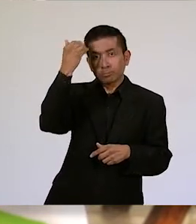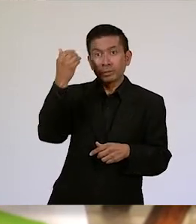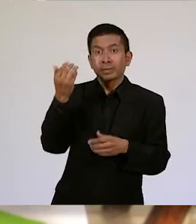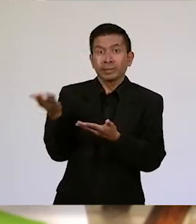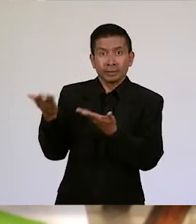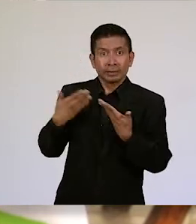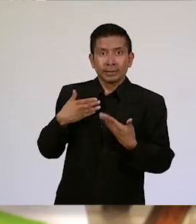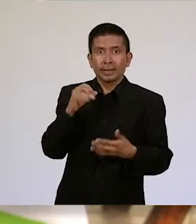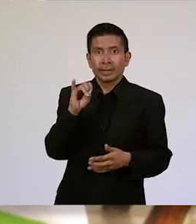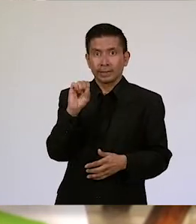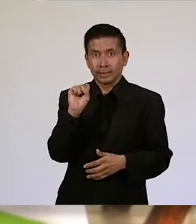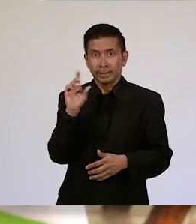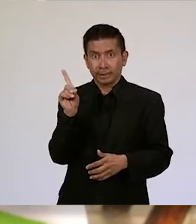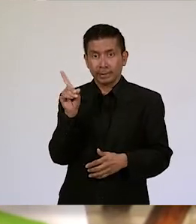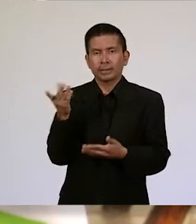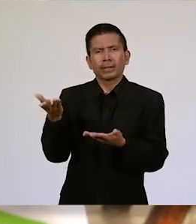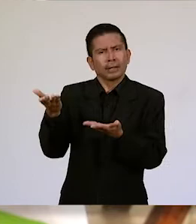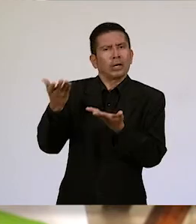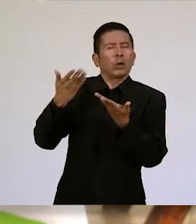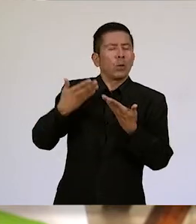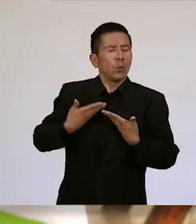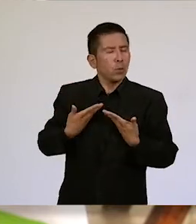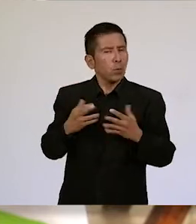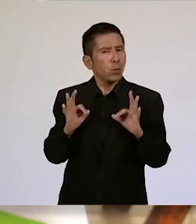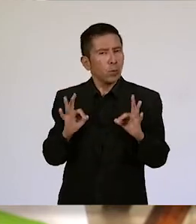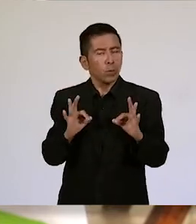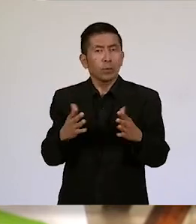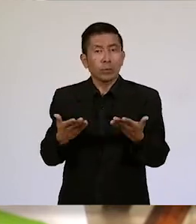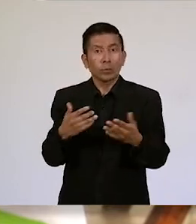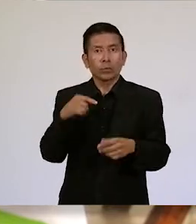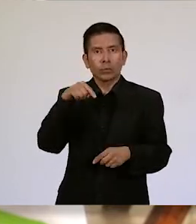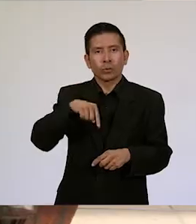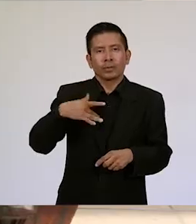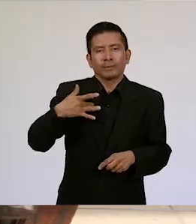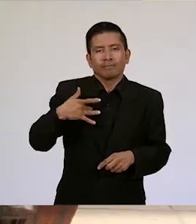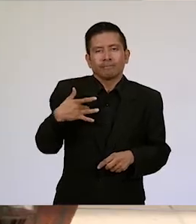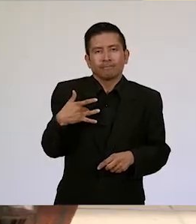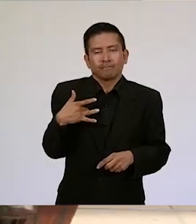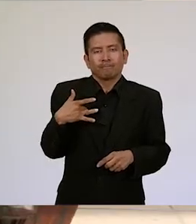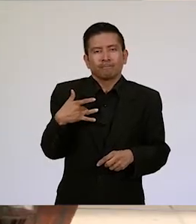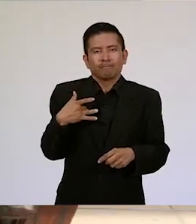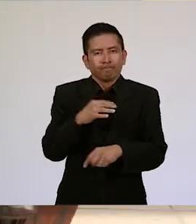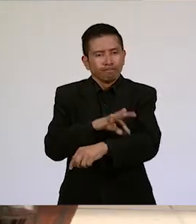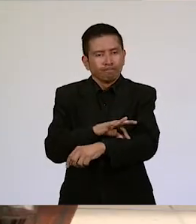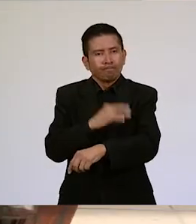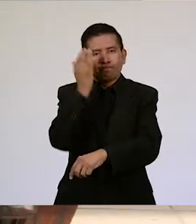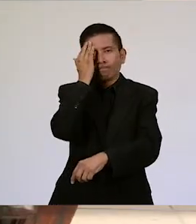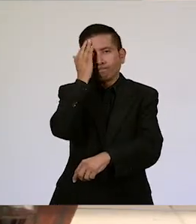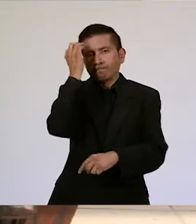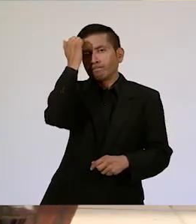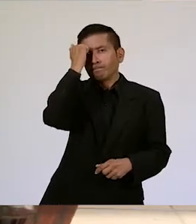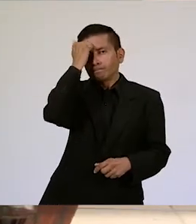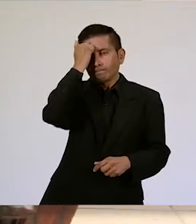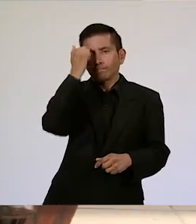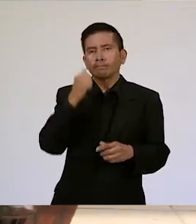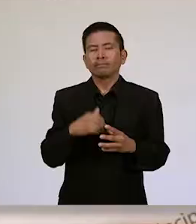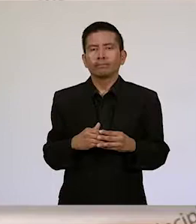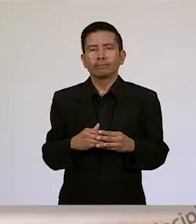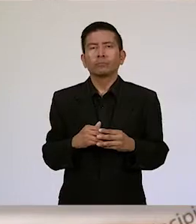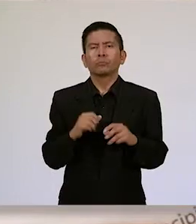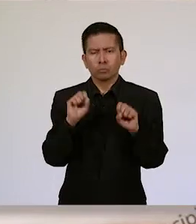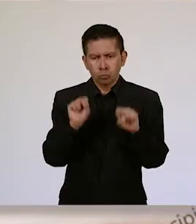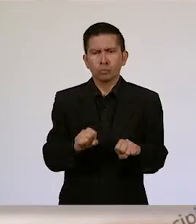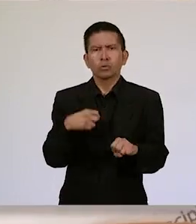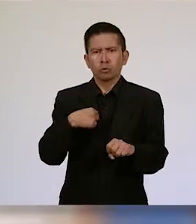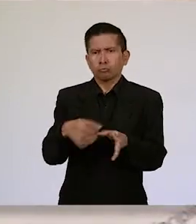ISD me ha ayudado bastante porque hoy me siento mucho más empoderada y yo sé que